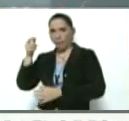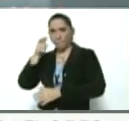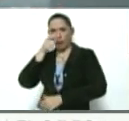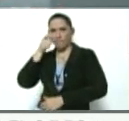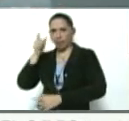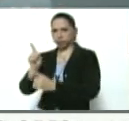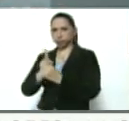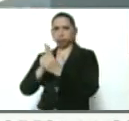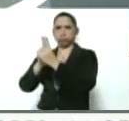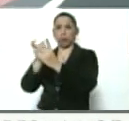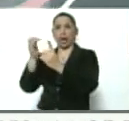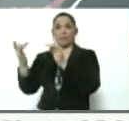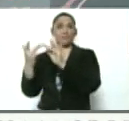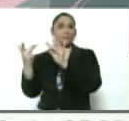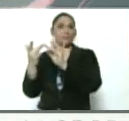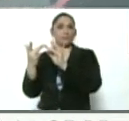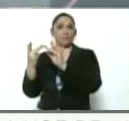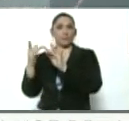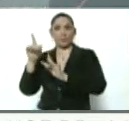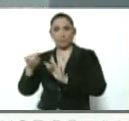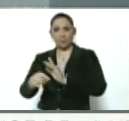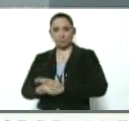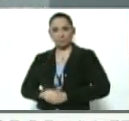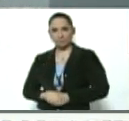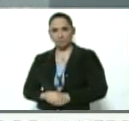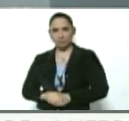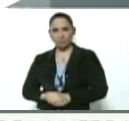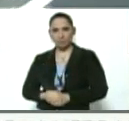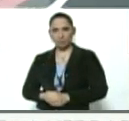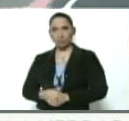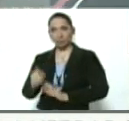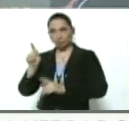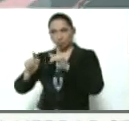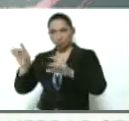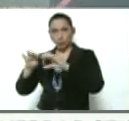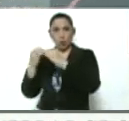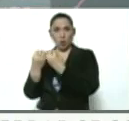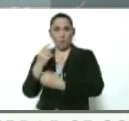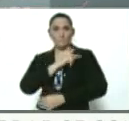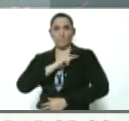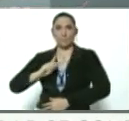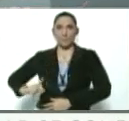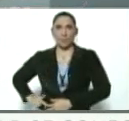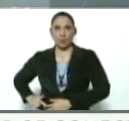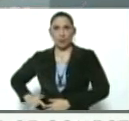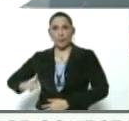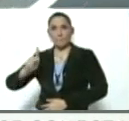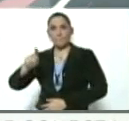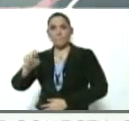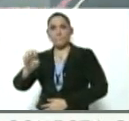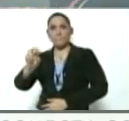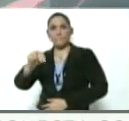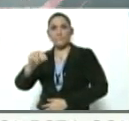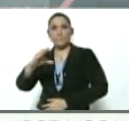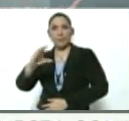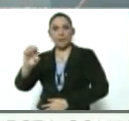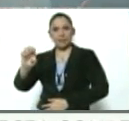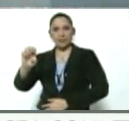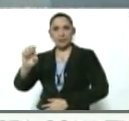tienen relación directa con personeros de la oficina del vicepresidente Mike Pence, que